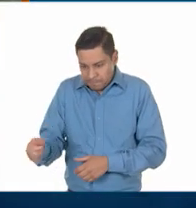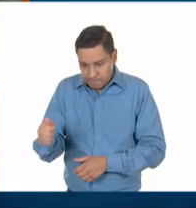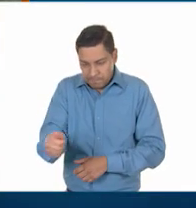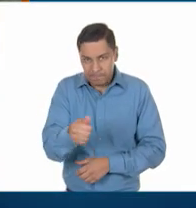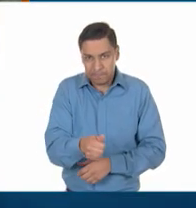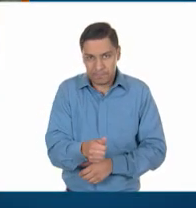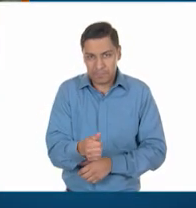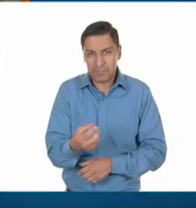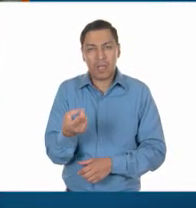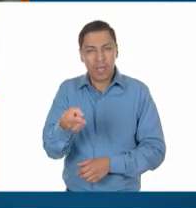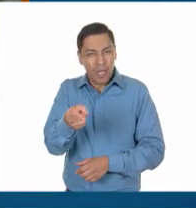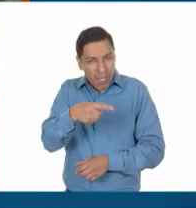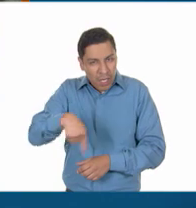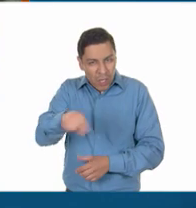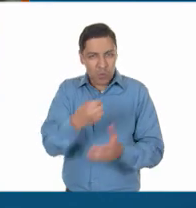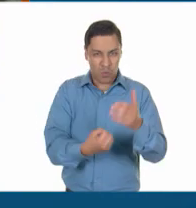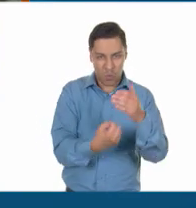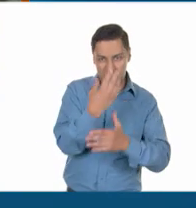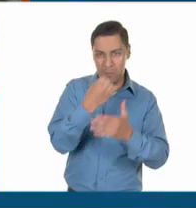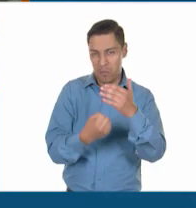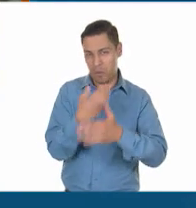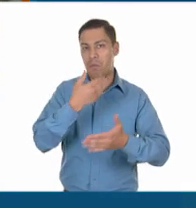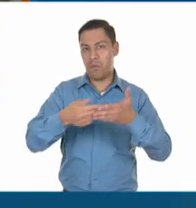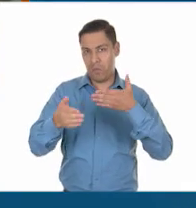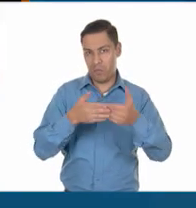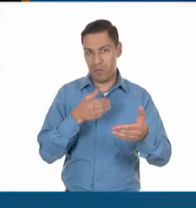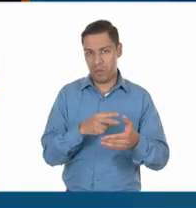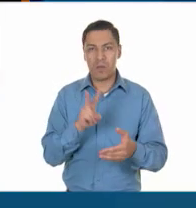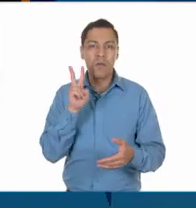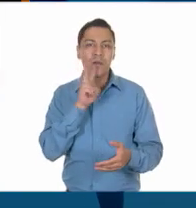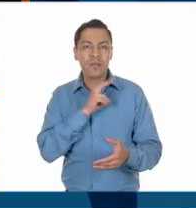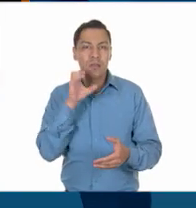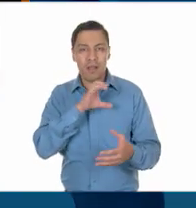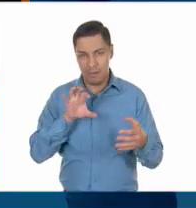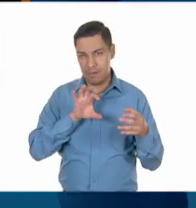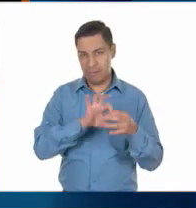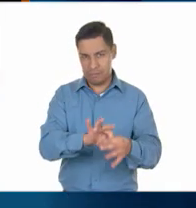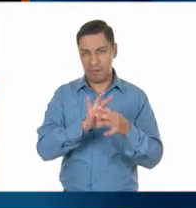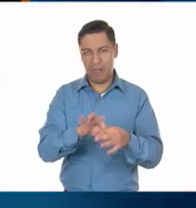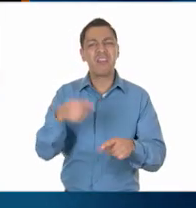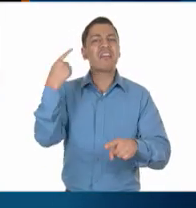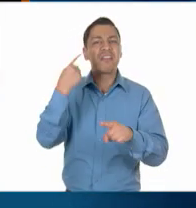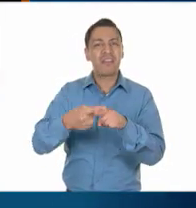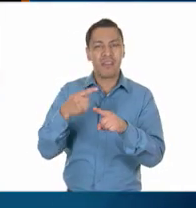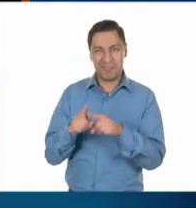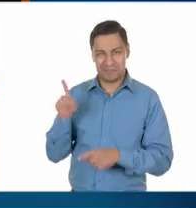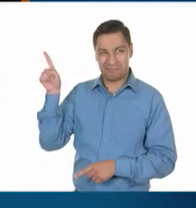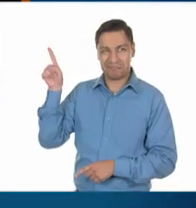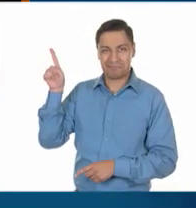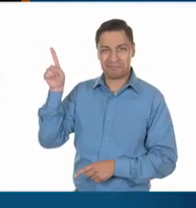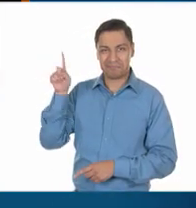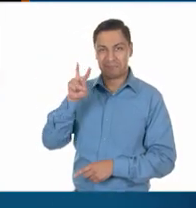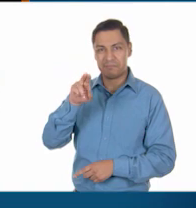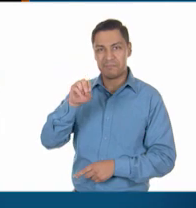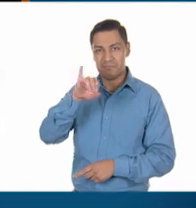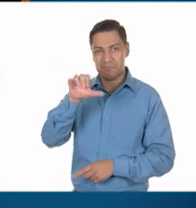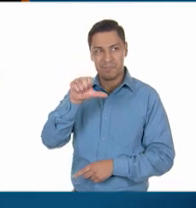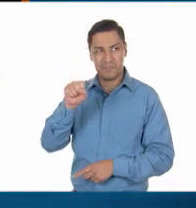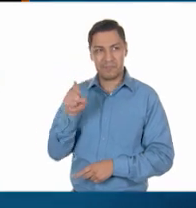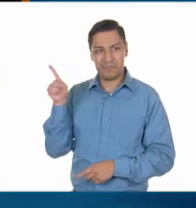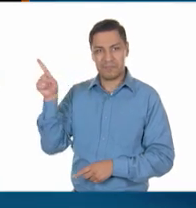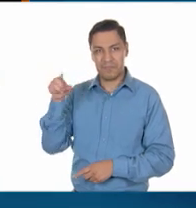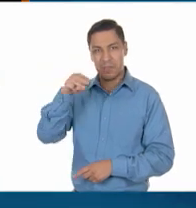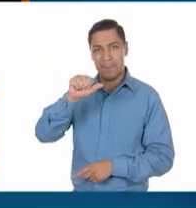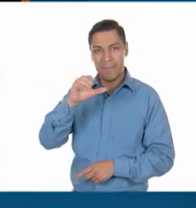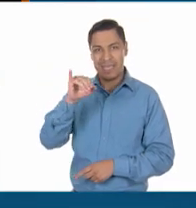moderados o renovadores, cercanos a Carranza, entre quienes destacaban Luis Manuel Rojas, José N.